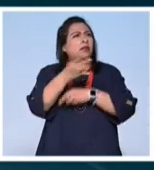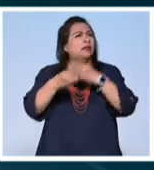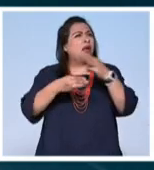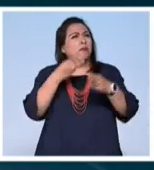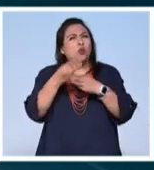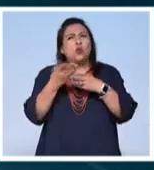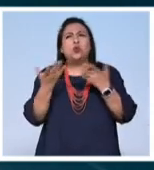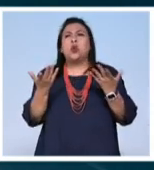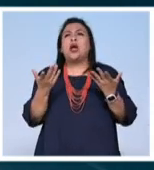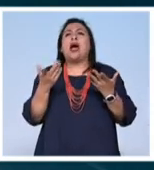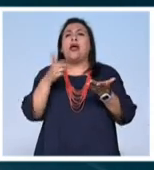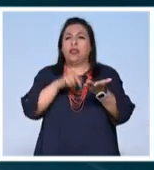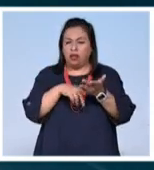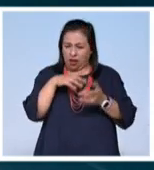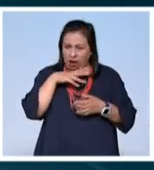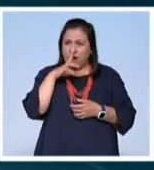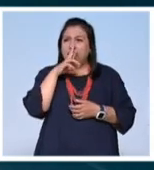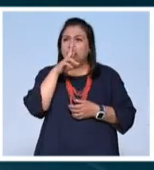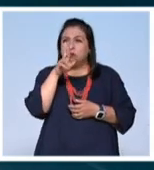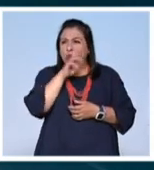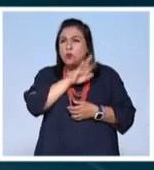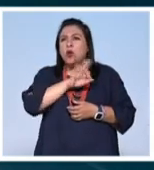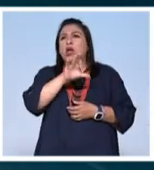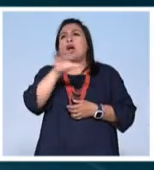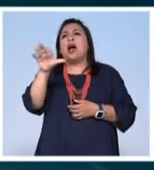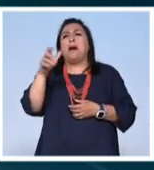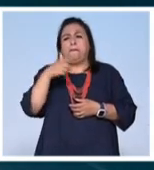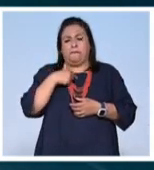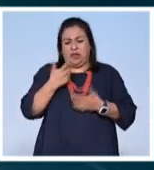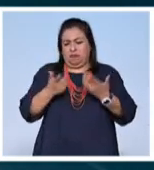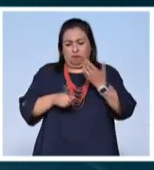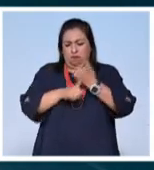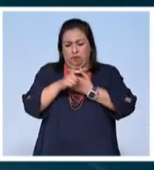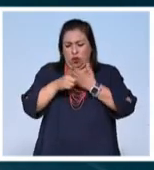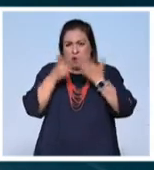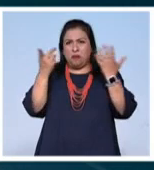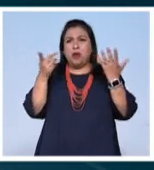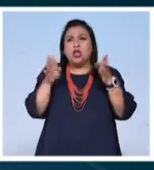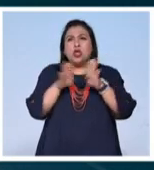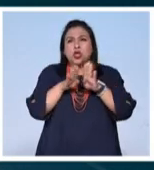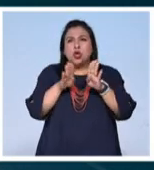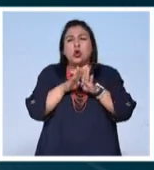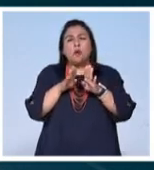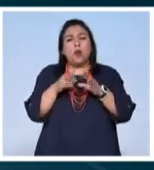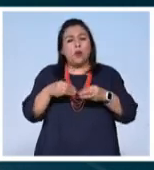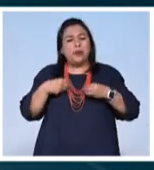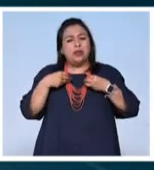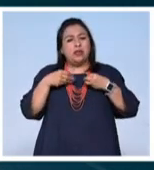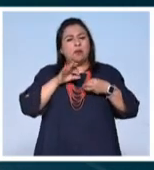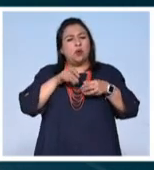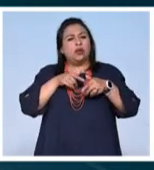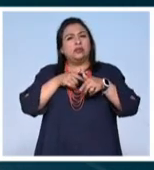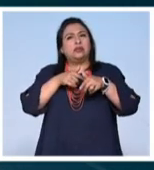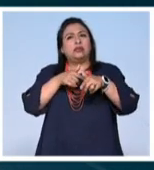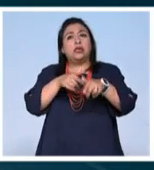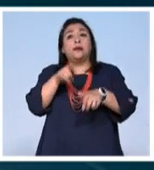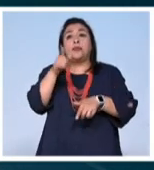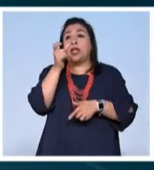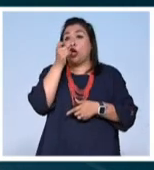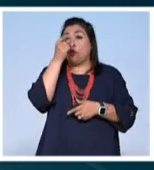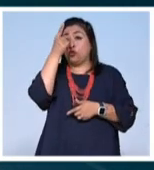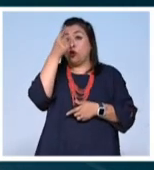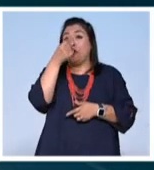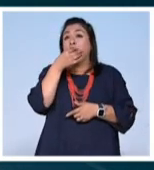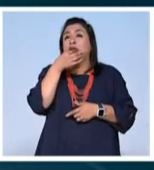mundo qué respuestas le puedo dar a lo que me pasa y cómo puedo encontrarle sentido a la vida el autor